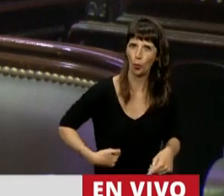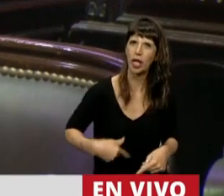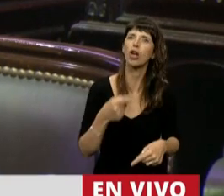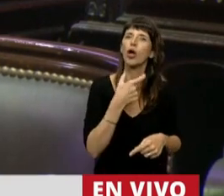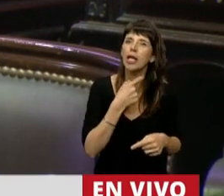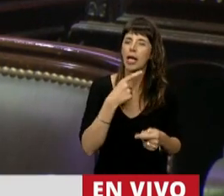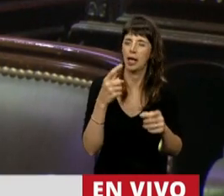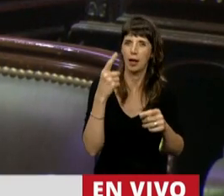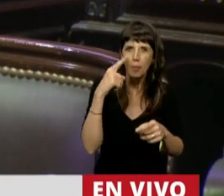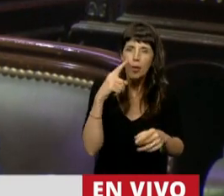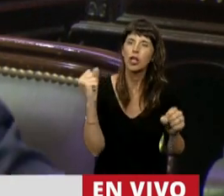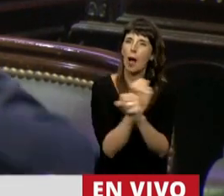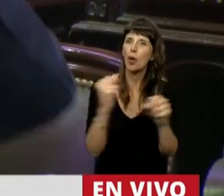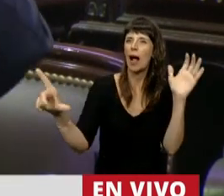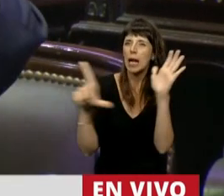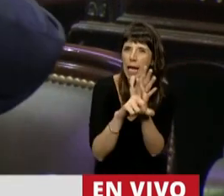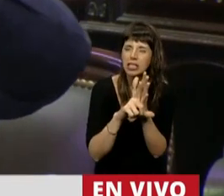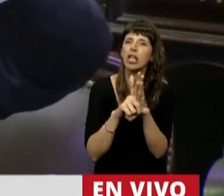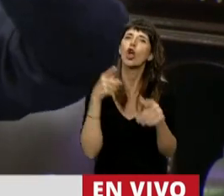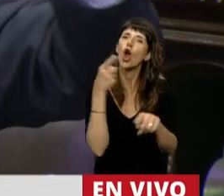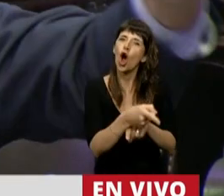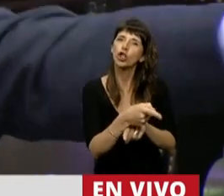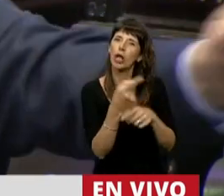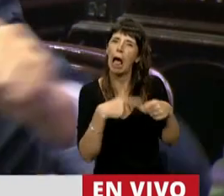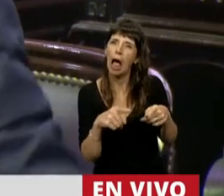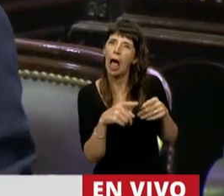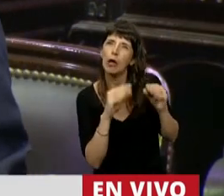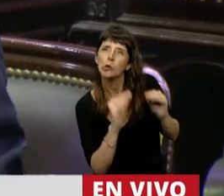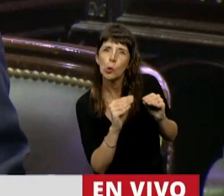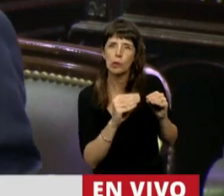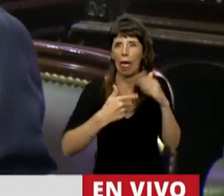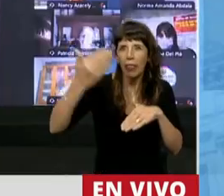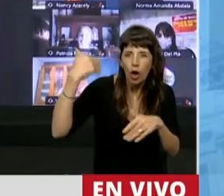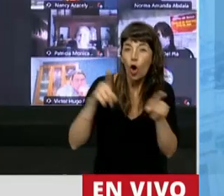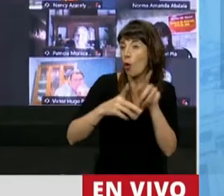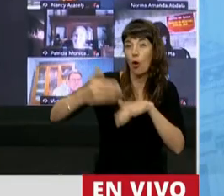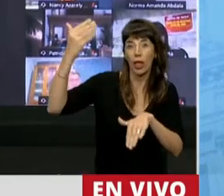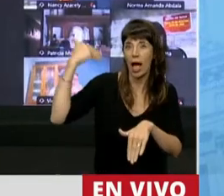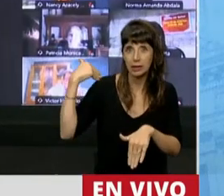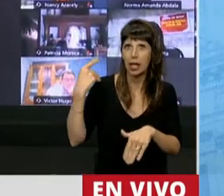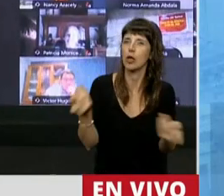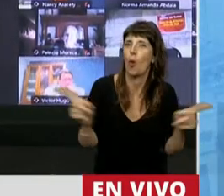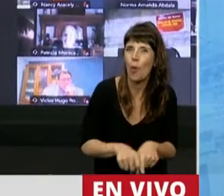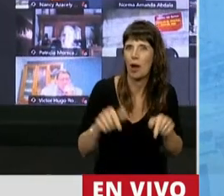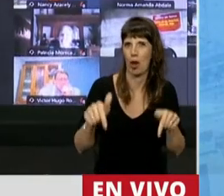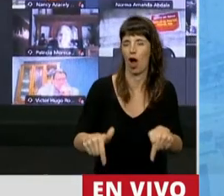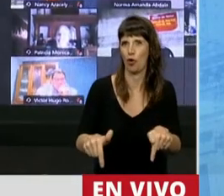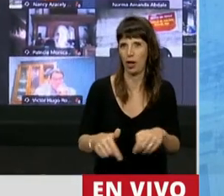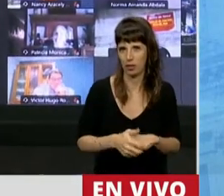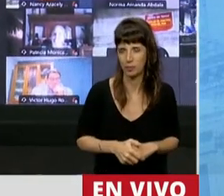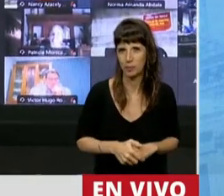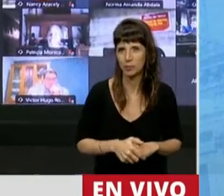impunidad, leyes que le garantizaran la impunidad del pasado y la posibilidad de sacar